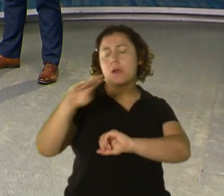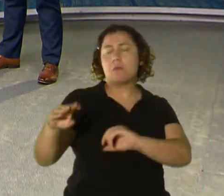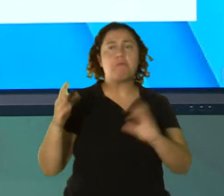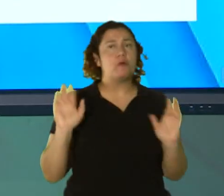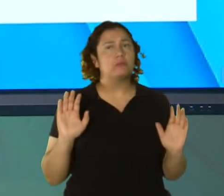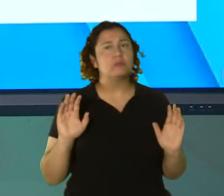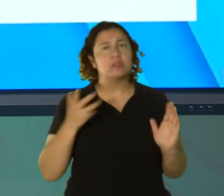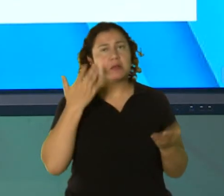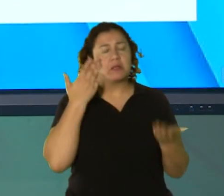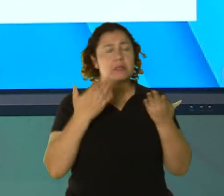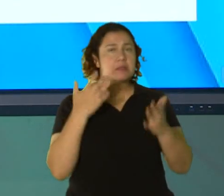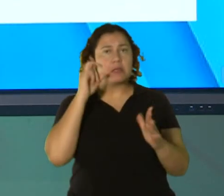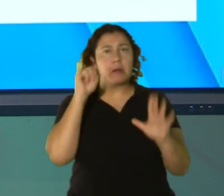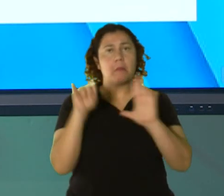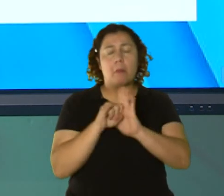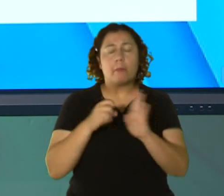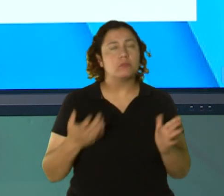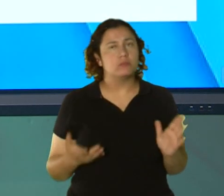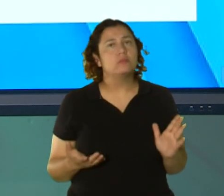identificarlo.